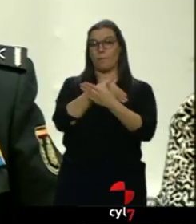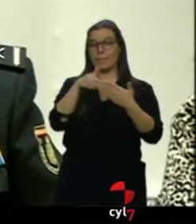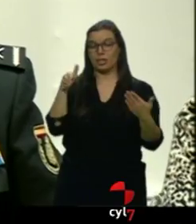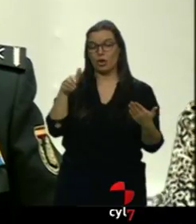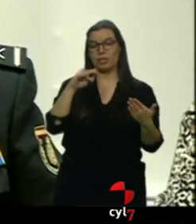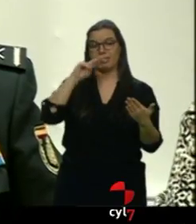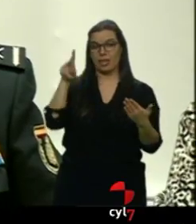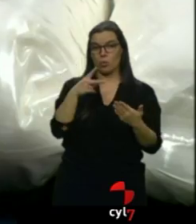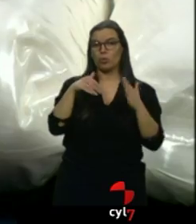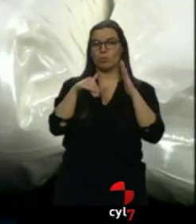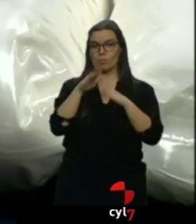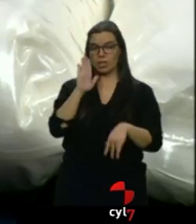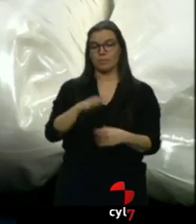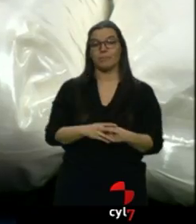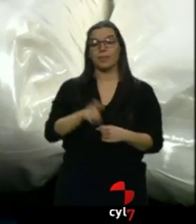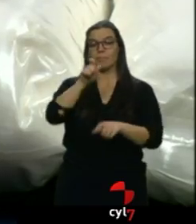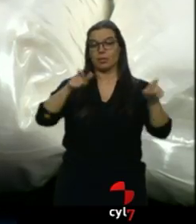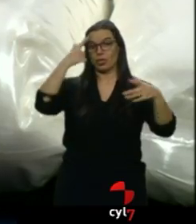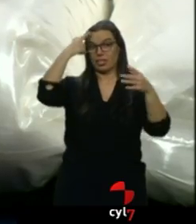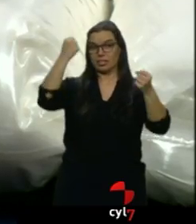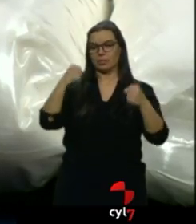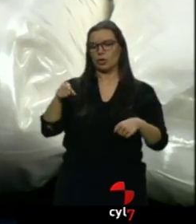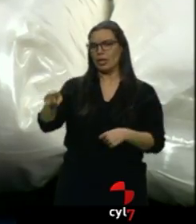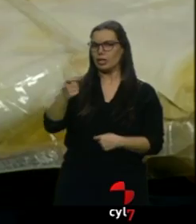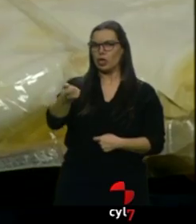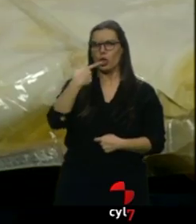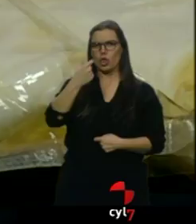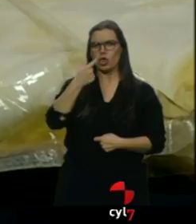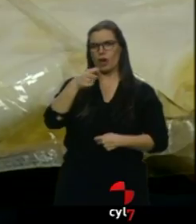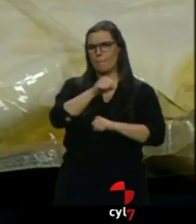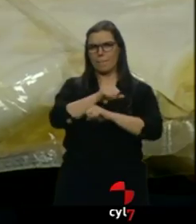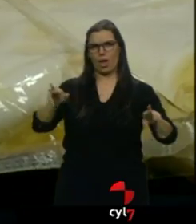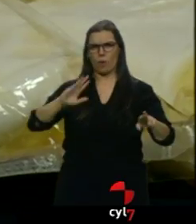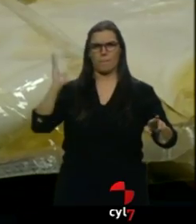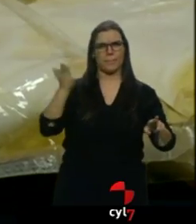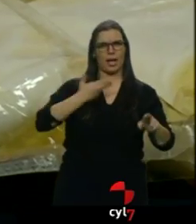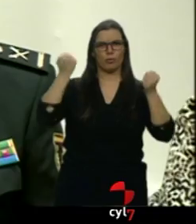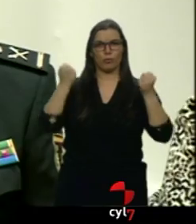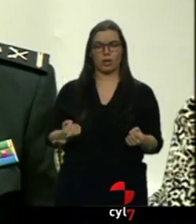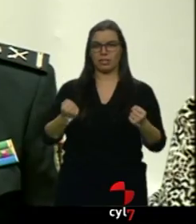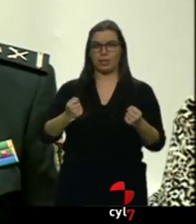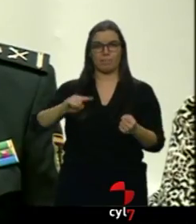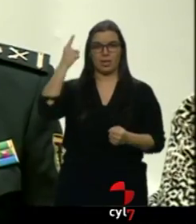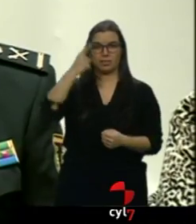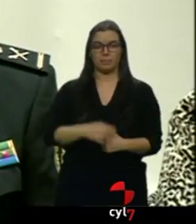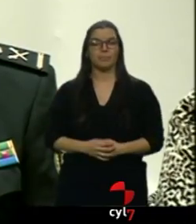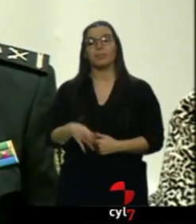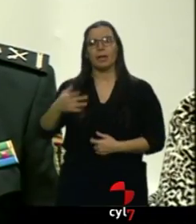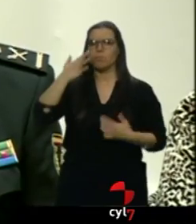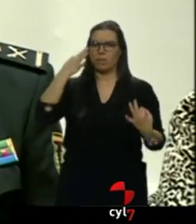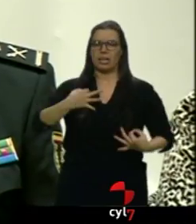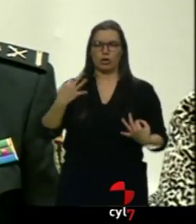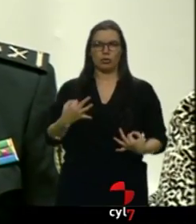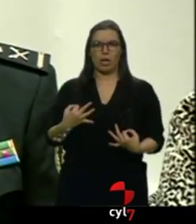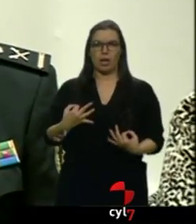de euros. Los expertos señalan que es la droga más agresiva que existe hoy en día para el consumidor. Es una droga peligrosa.